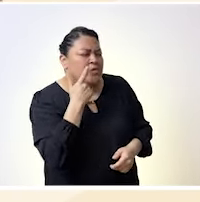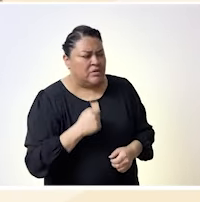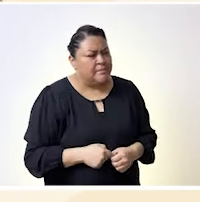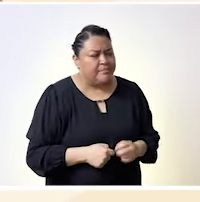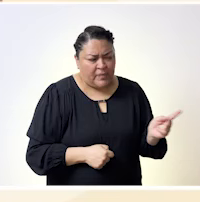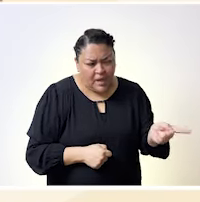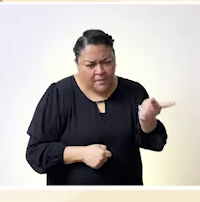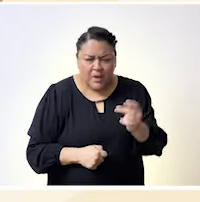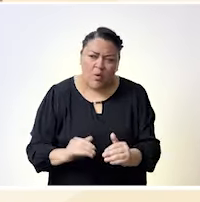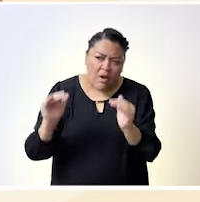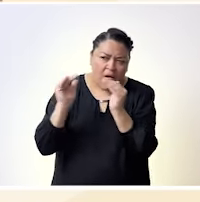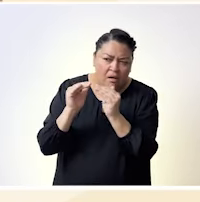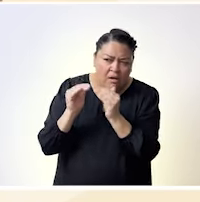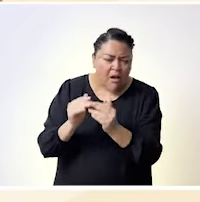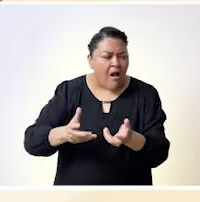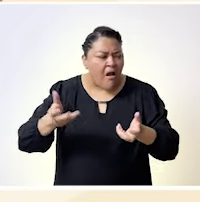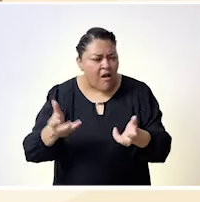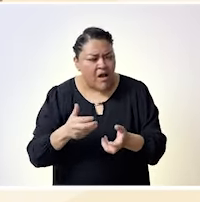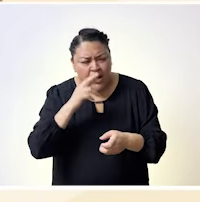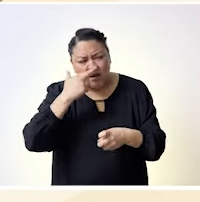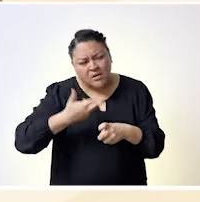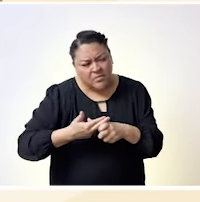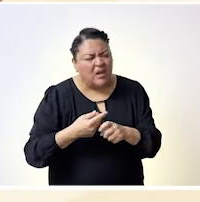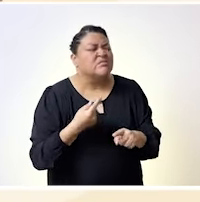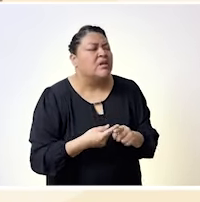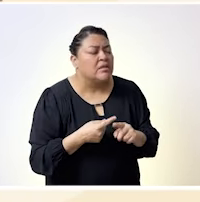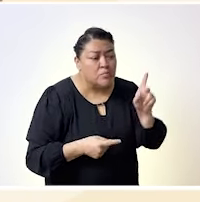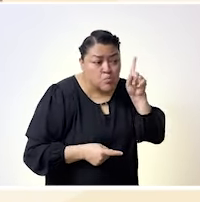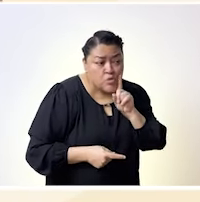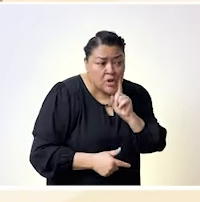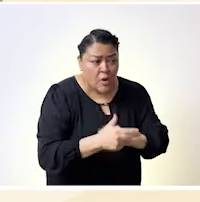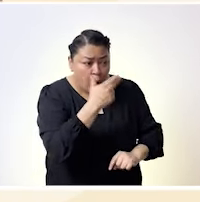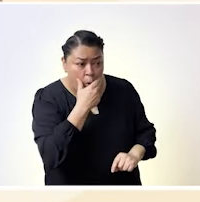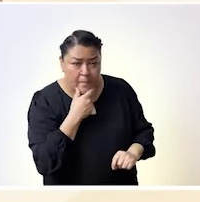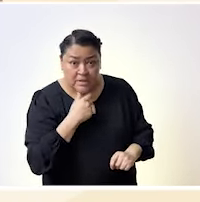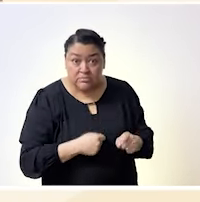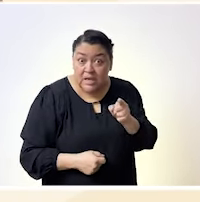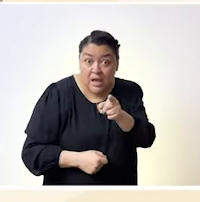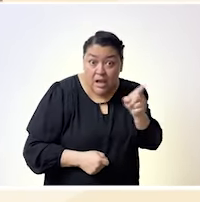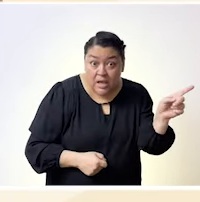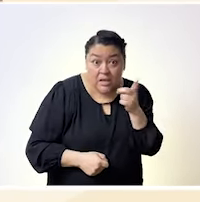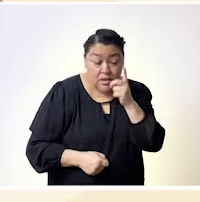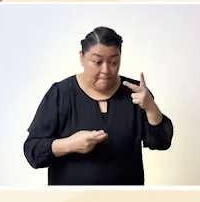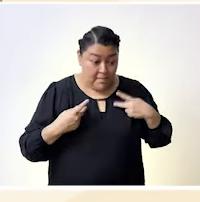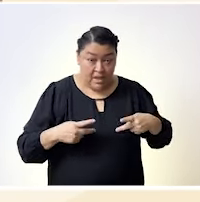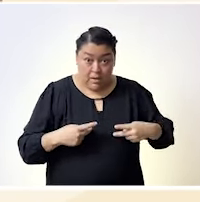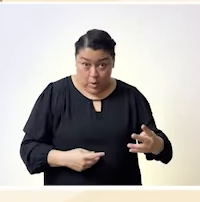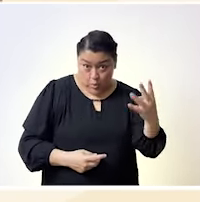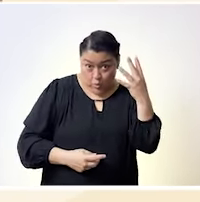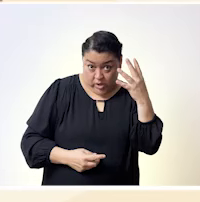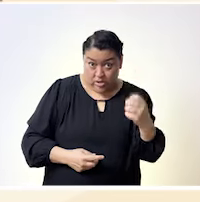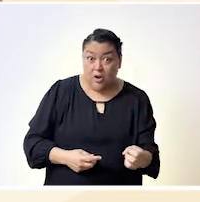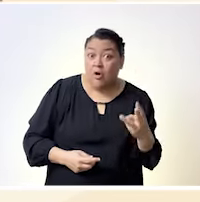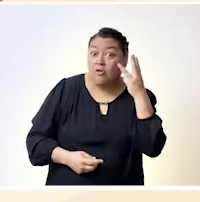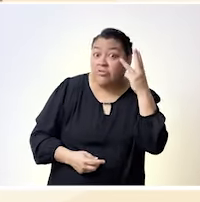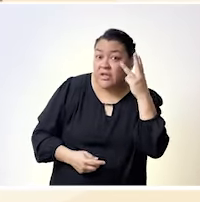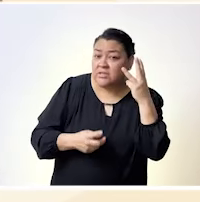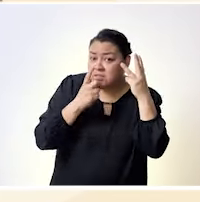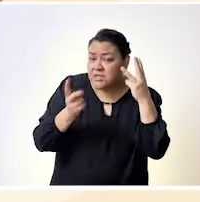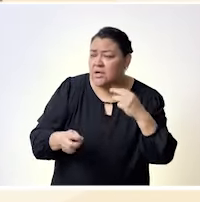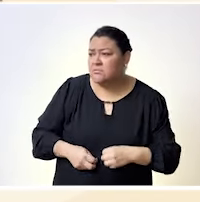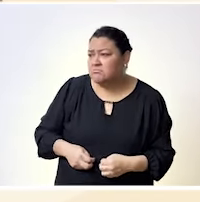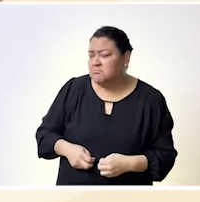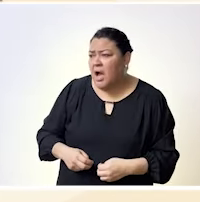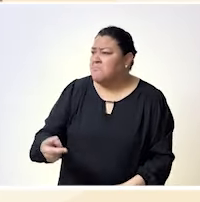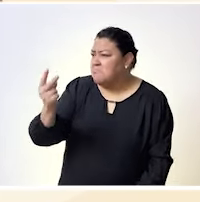quiénes deben de realizar ciertas actividades al interior del hogar. Y si bien tres de cada cuatro respondieron que tanto